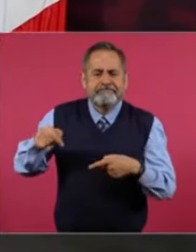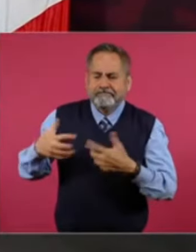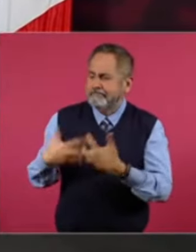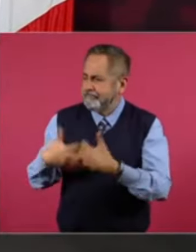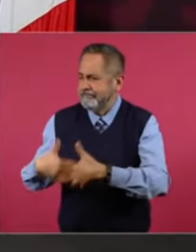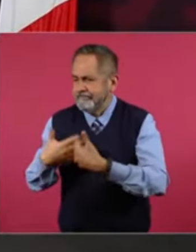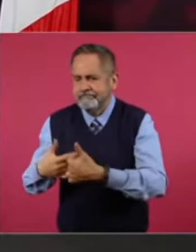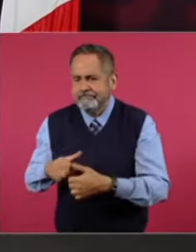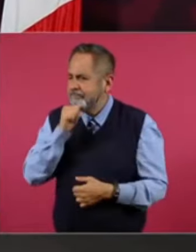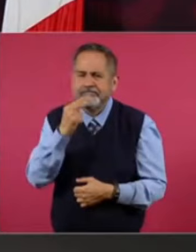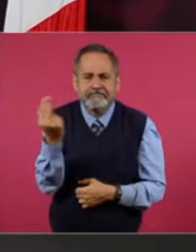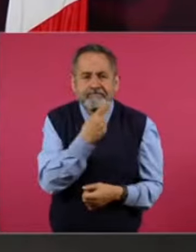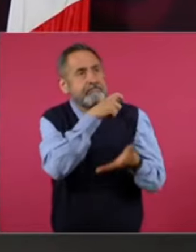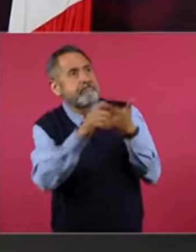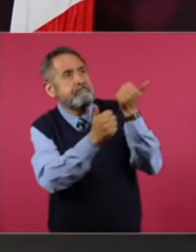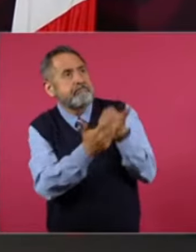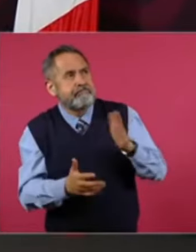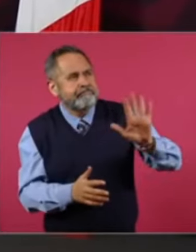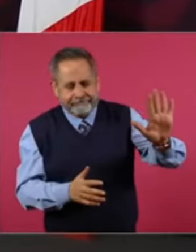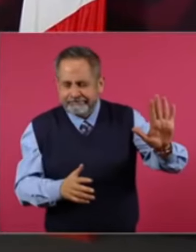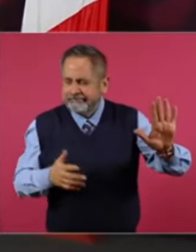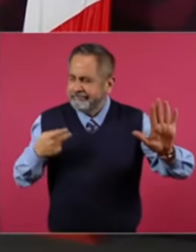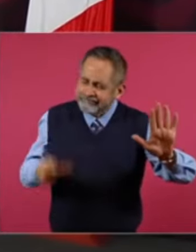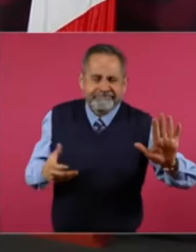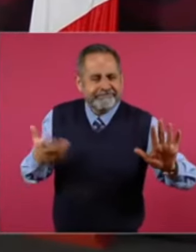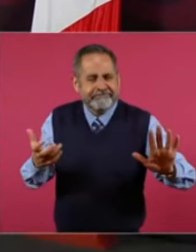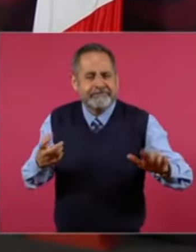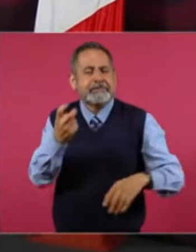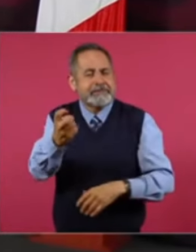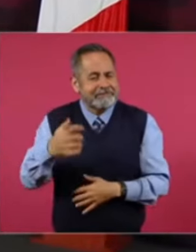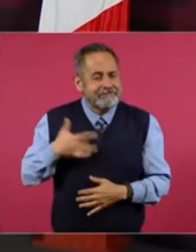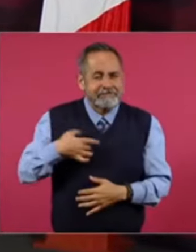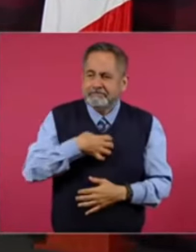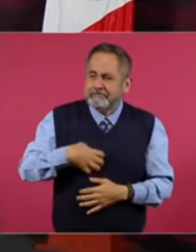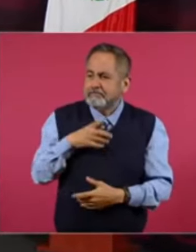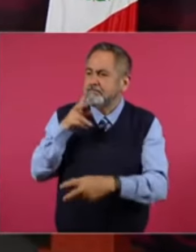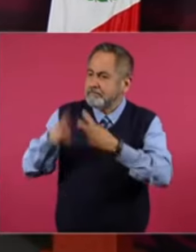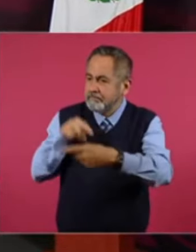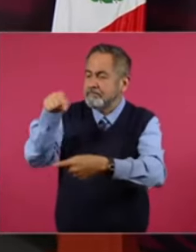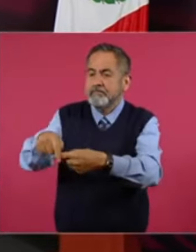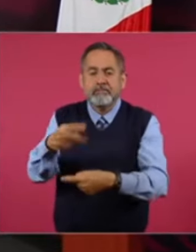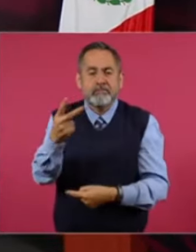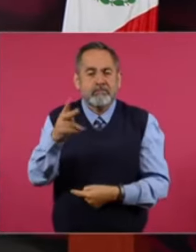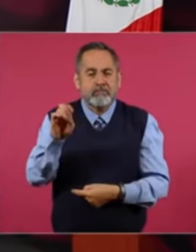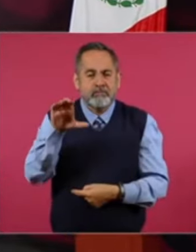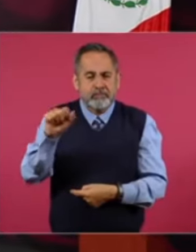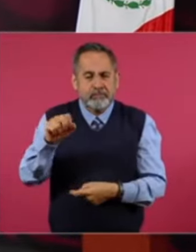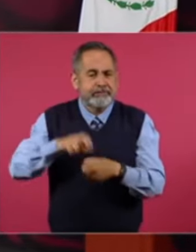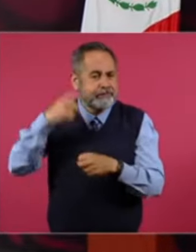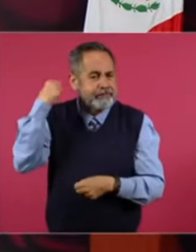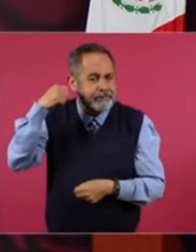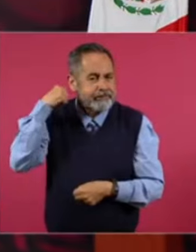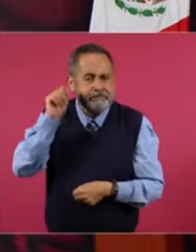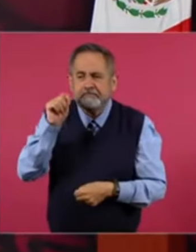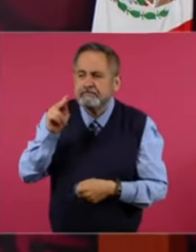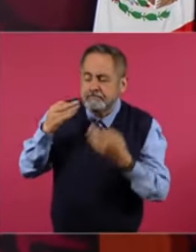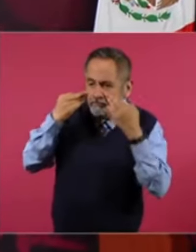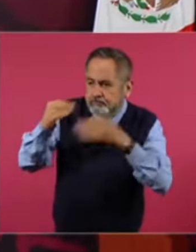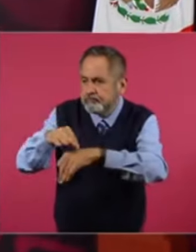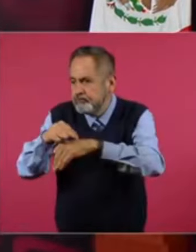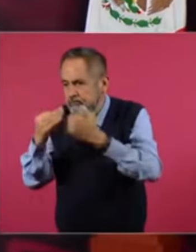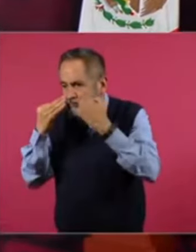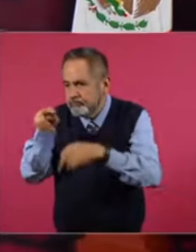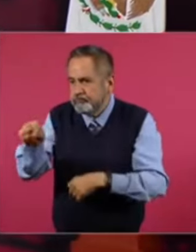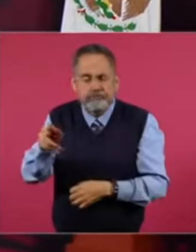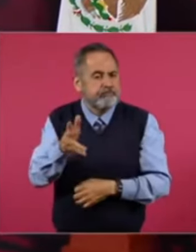Se ha logrado. Y por eso. Nos dio mucho gusto. Ir a. Dos Bocas. Paraíso. Tabasco. A. Constatar. que